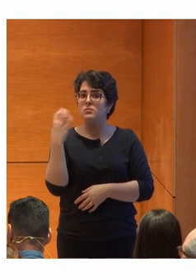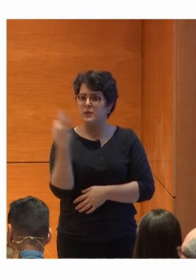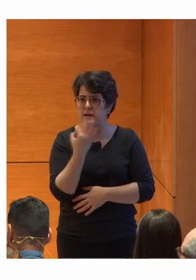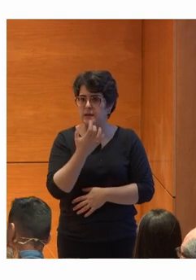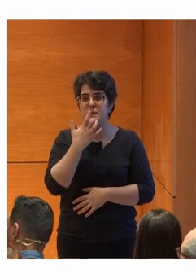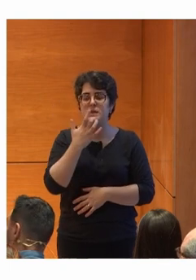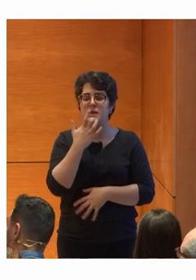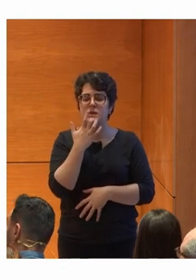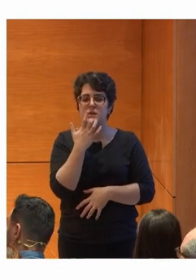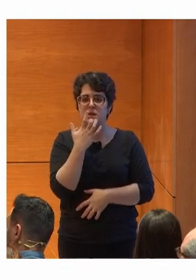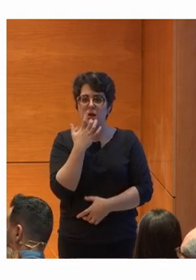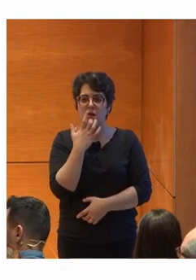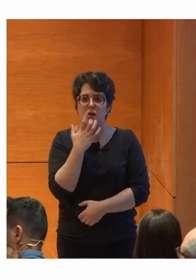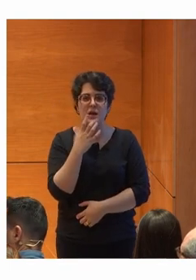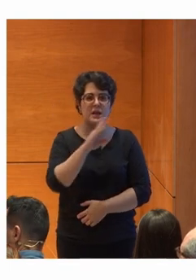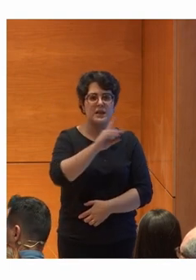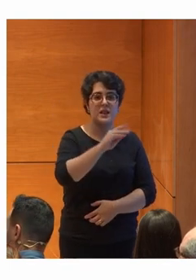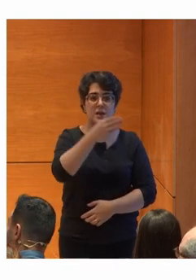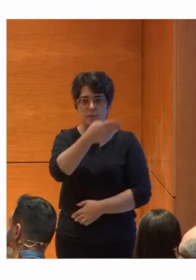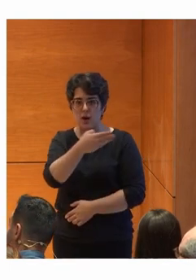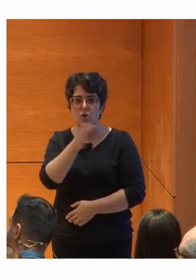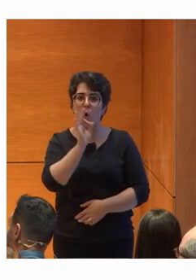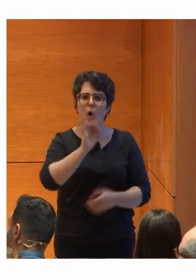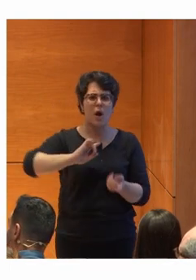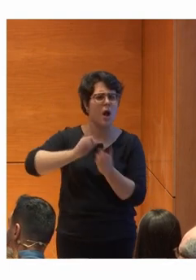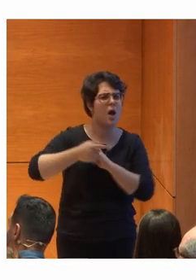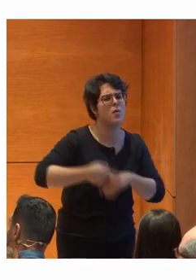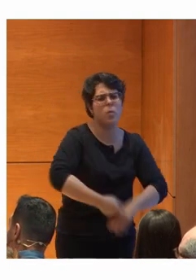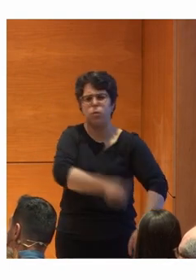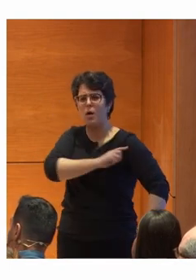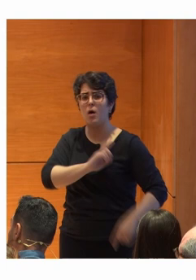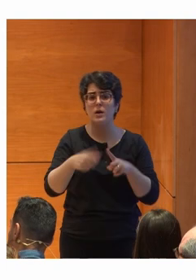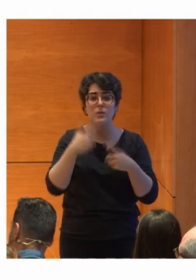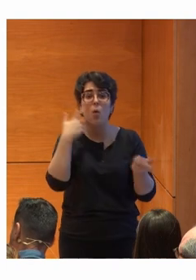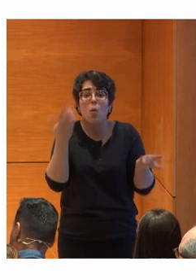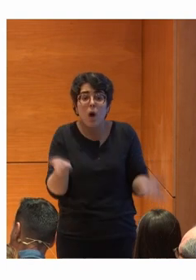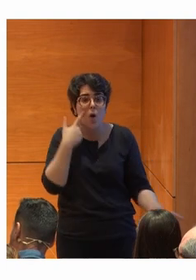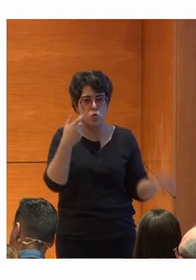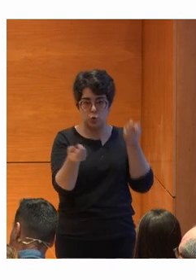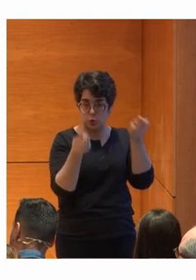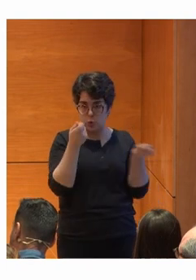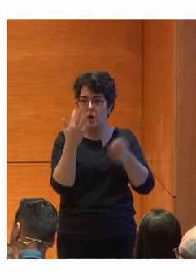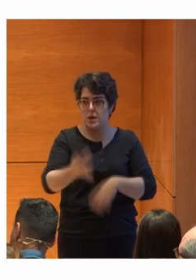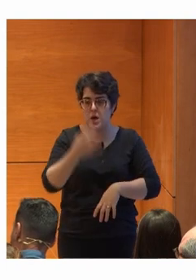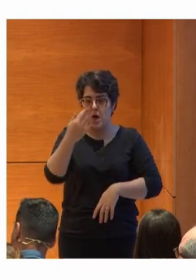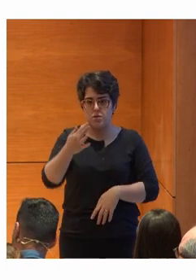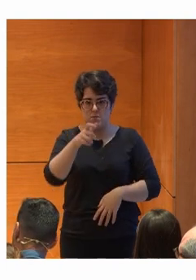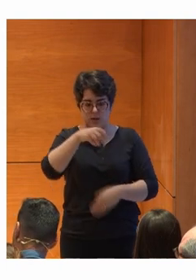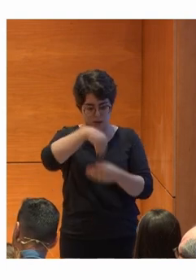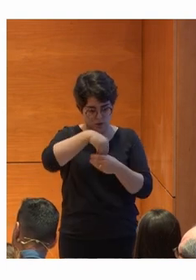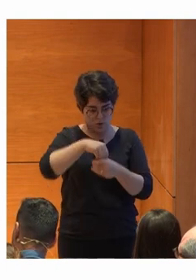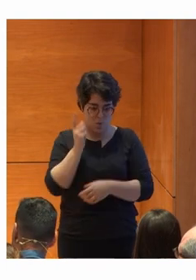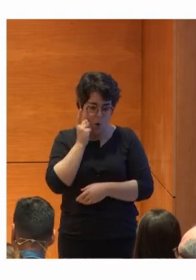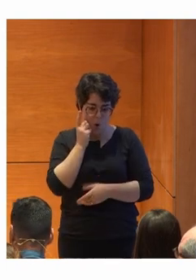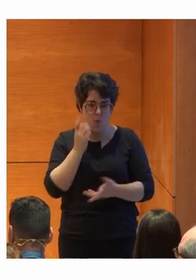hay un volumen elevado de decibelios o cuando hay cambios bruscos para modularlo y que el disfrute del contenido